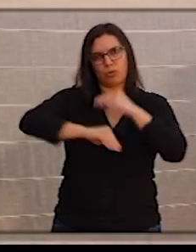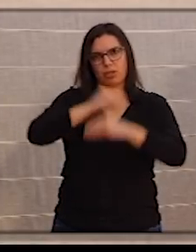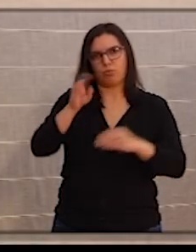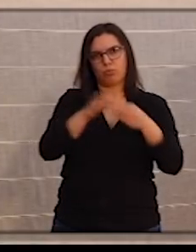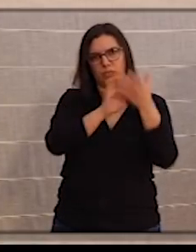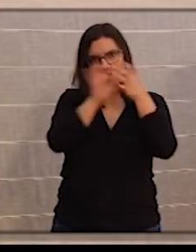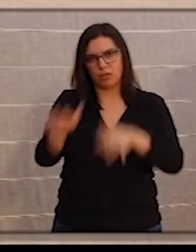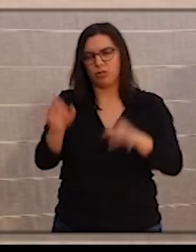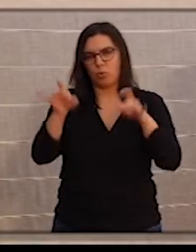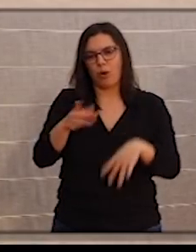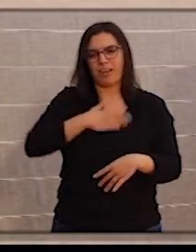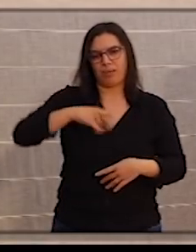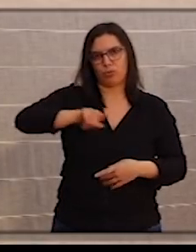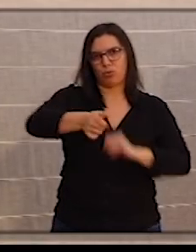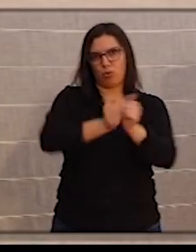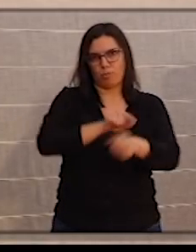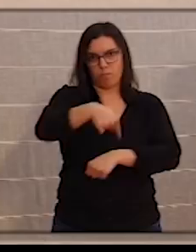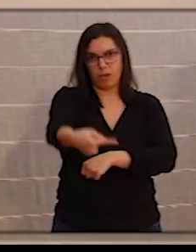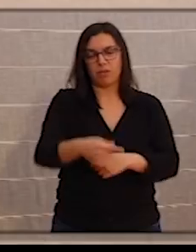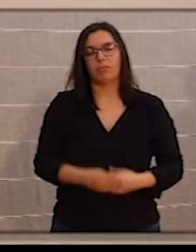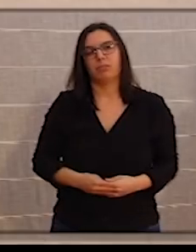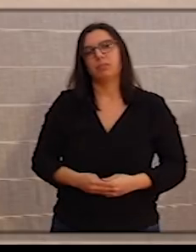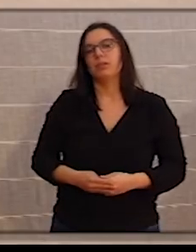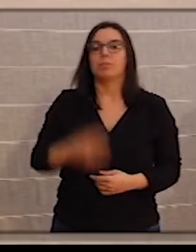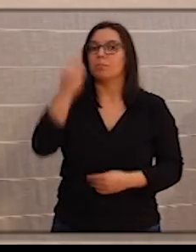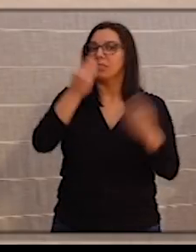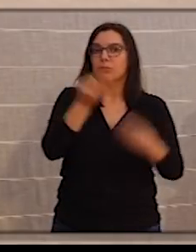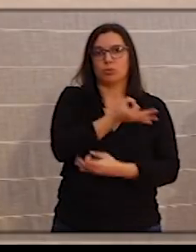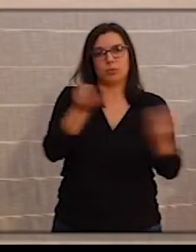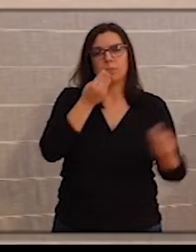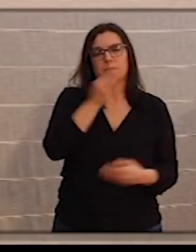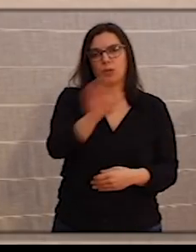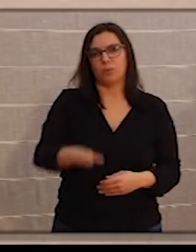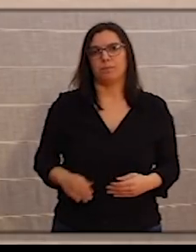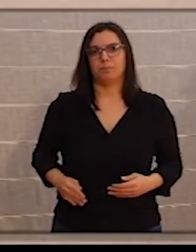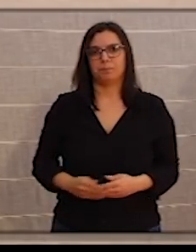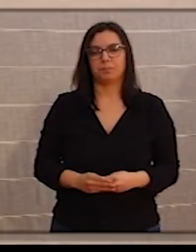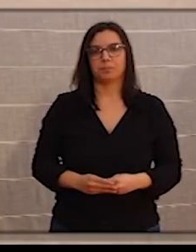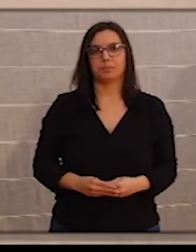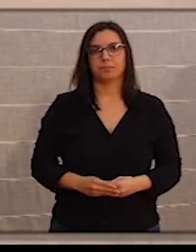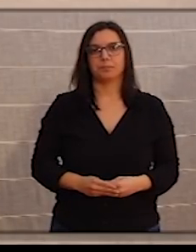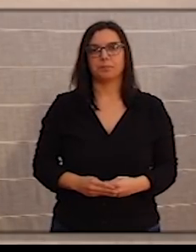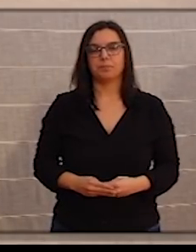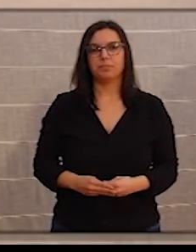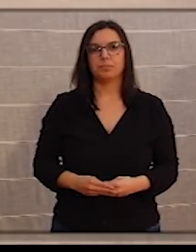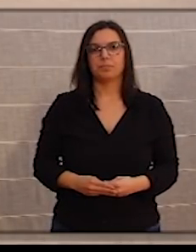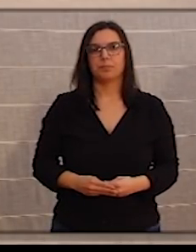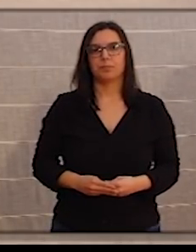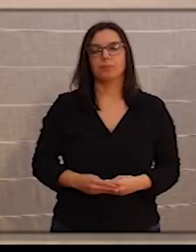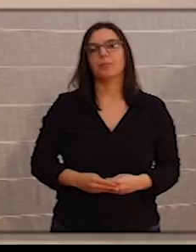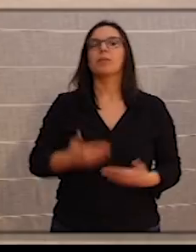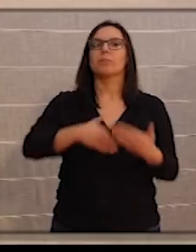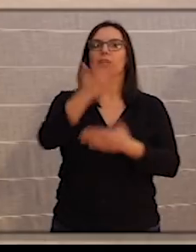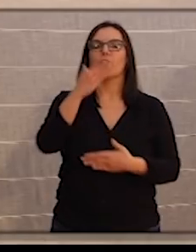de la Junta de Castilla y León. Creo que es la medida más correcta y adecuada. Eugenio de Ávila, de El Día de